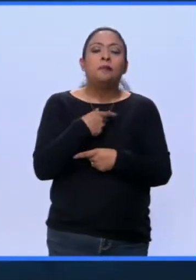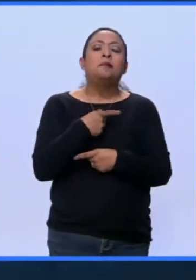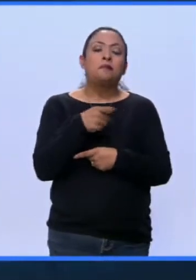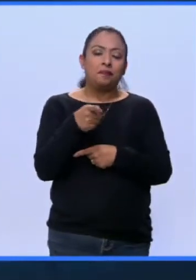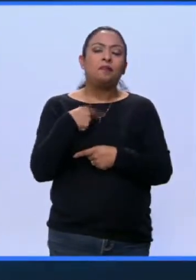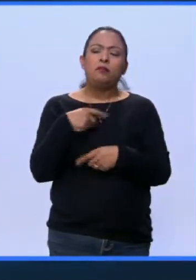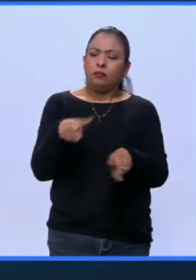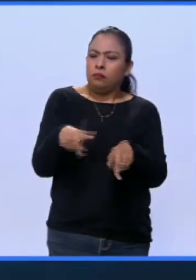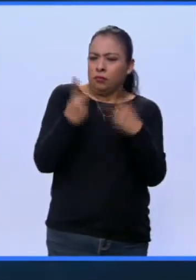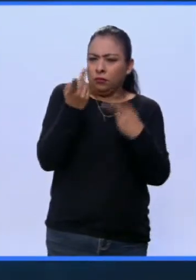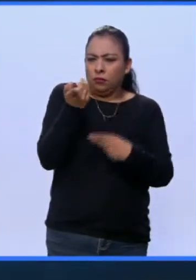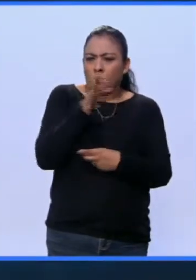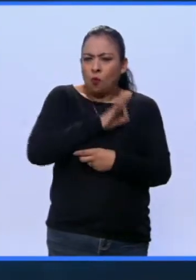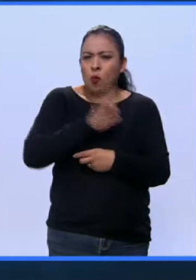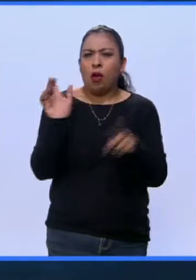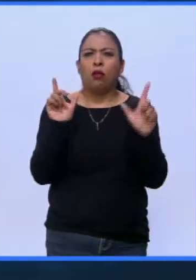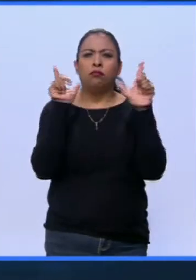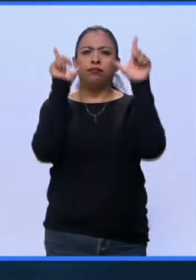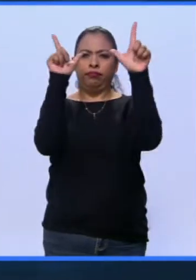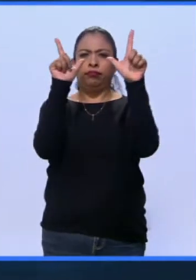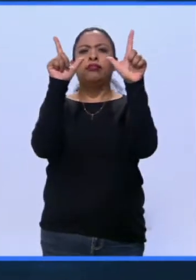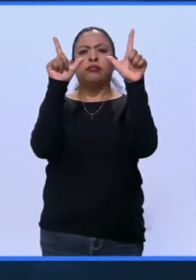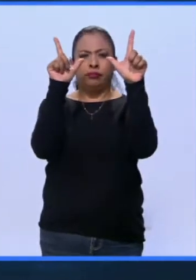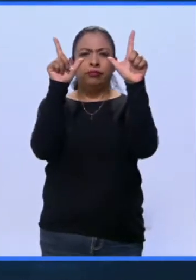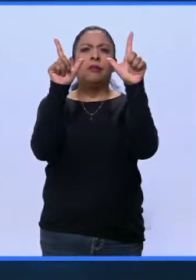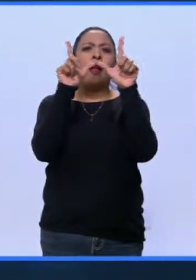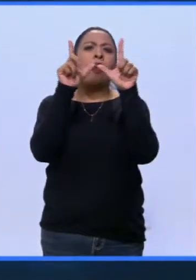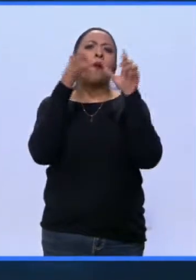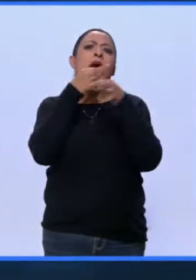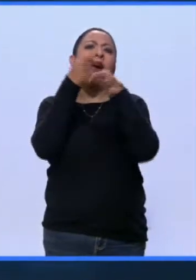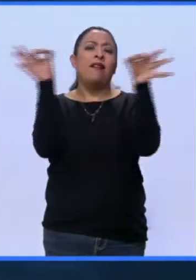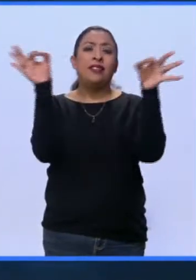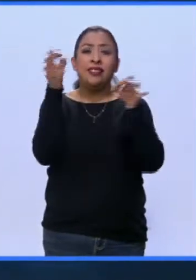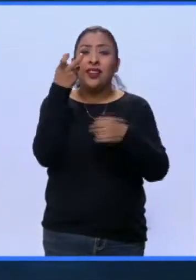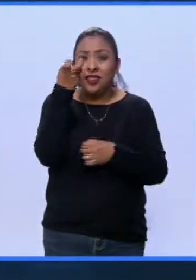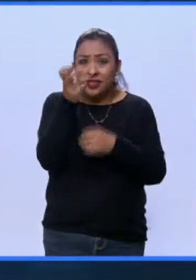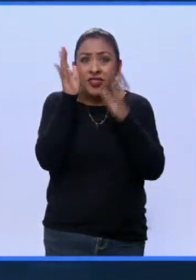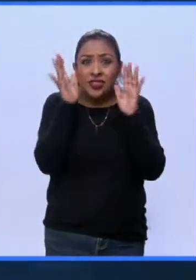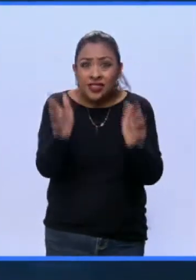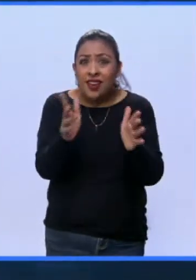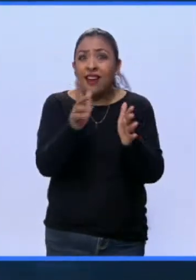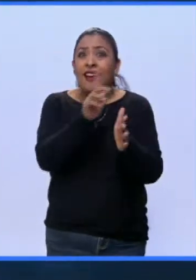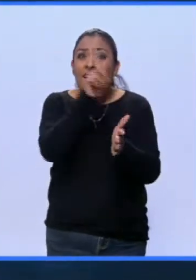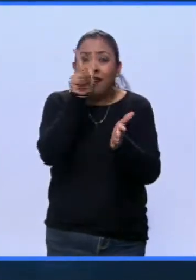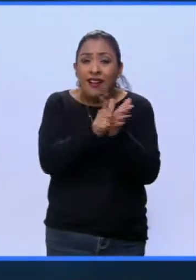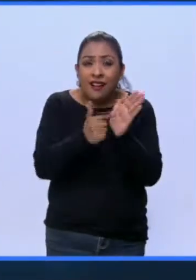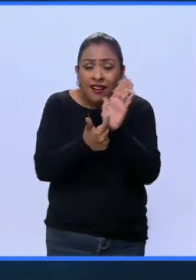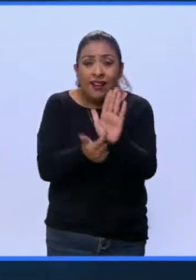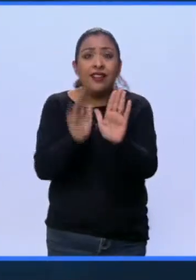un espacio para que tú tengas un lugar en el padrón de unos espectaculares, que ya está publicado en la Gazeta de Gobierno.